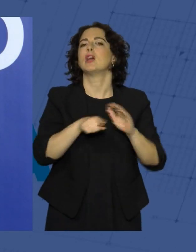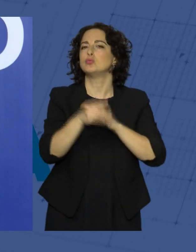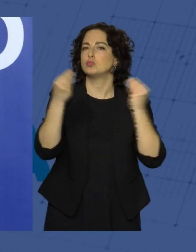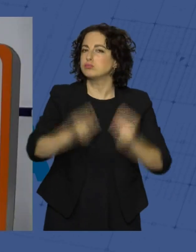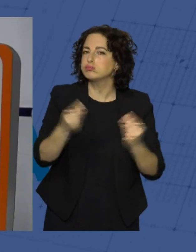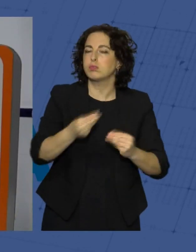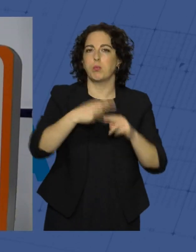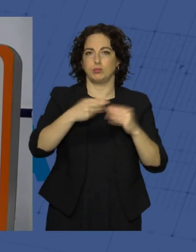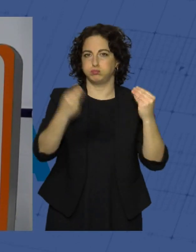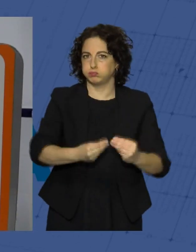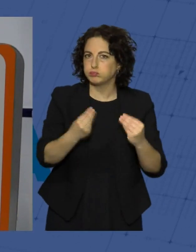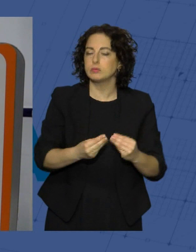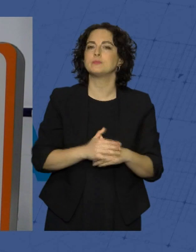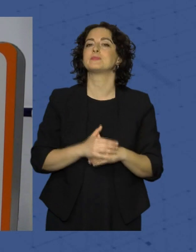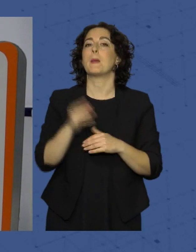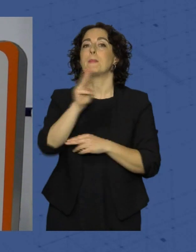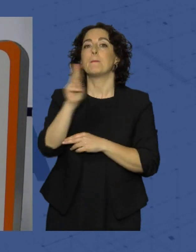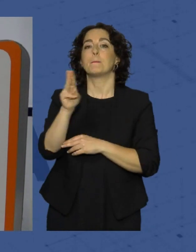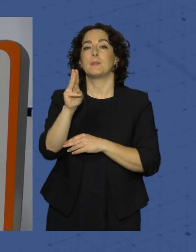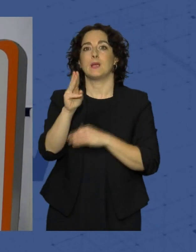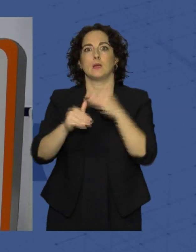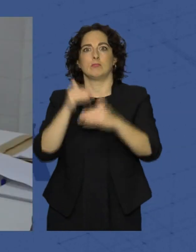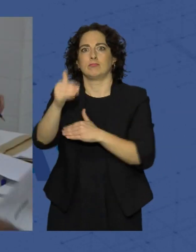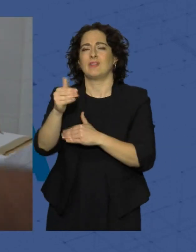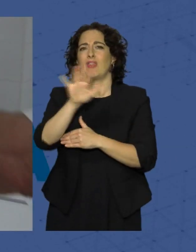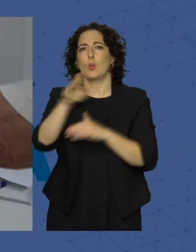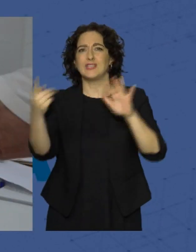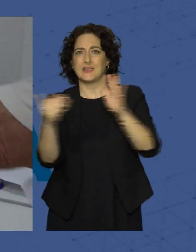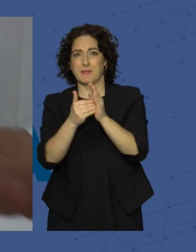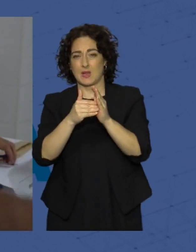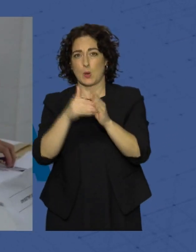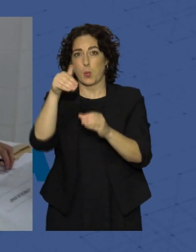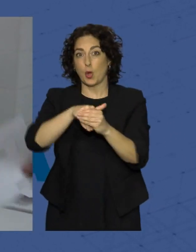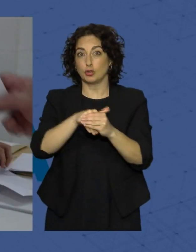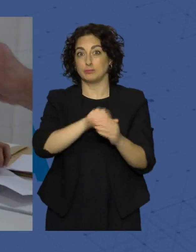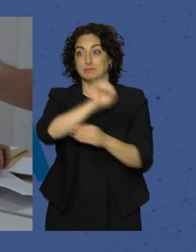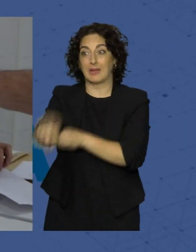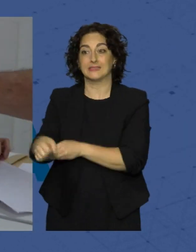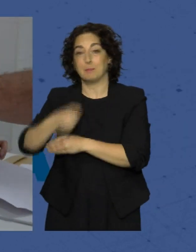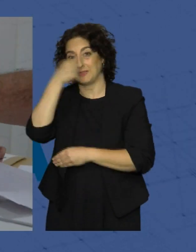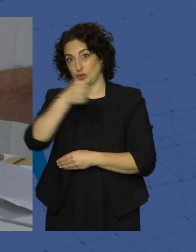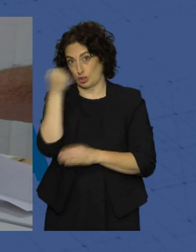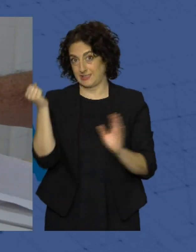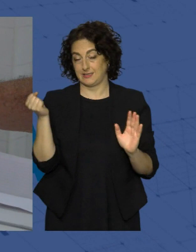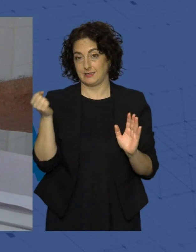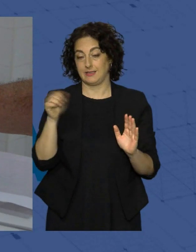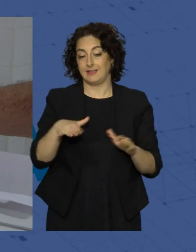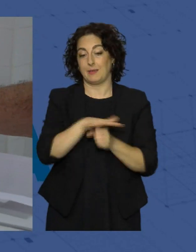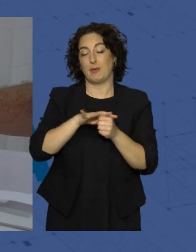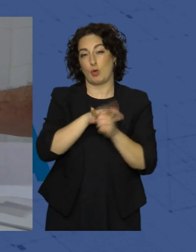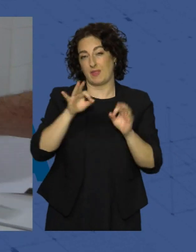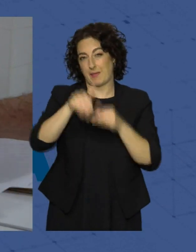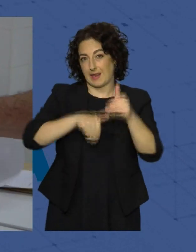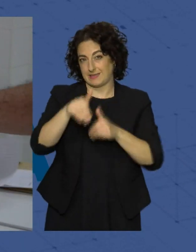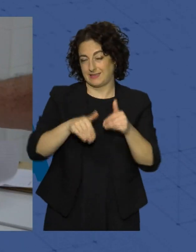política. Los populares han aventajado en más de 56.000 votos al PSOE en estas municipales del 28M.